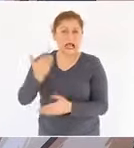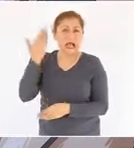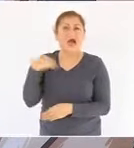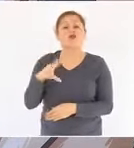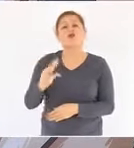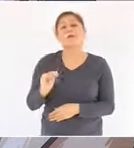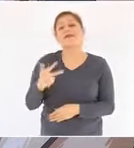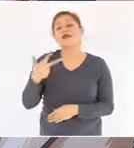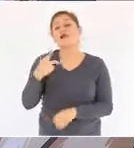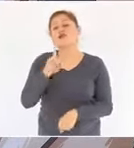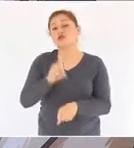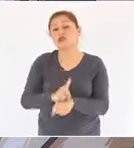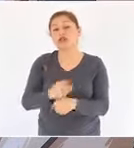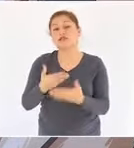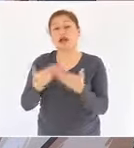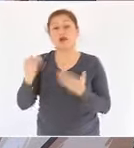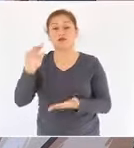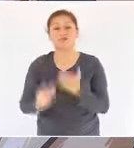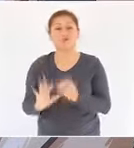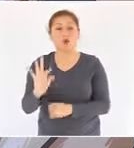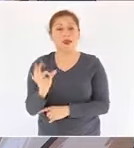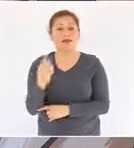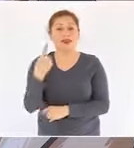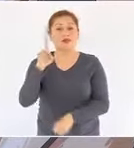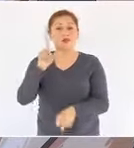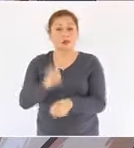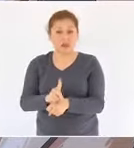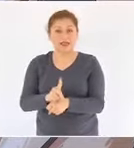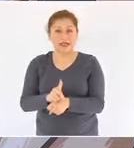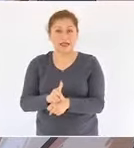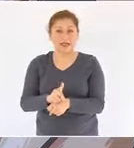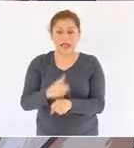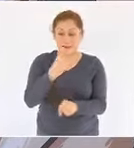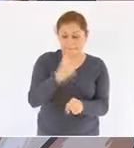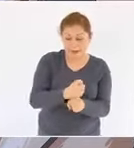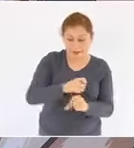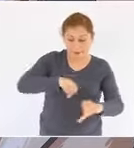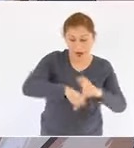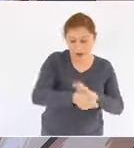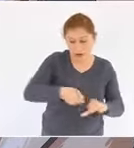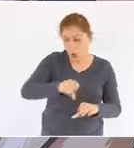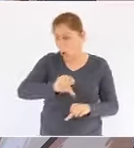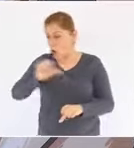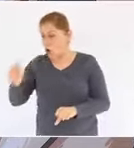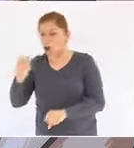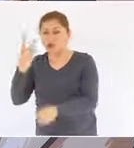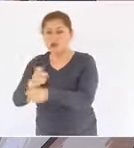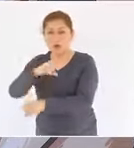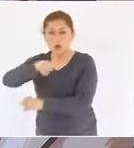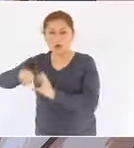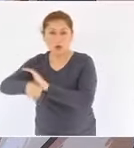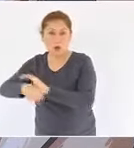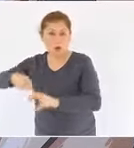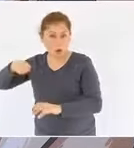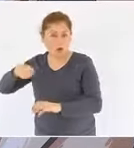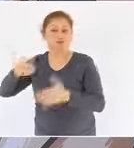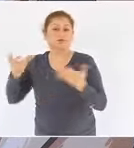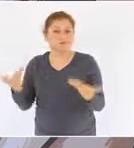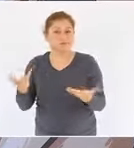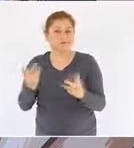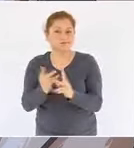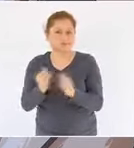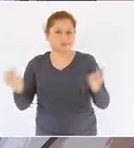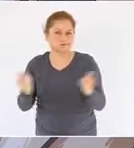días entre el primero y el último pozo. En este último pozo se ha obtenido un